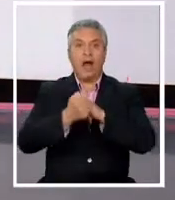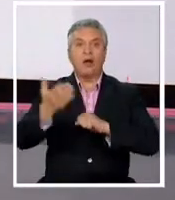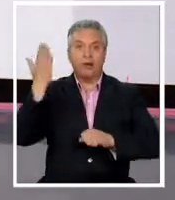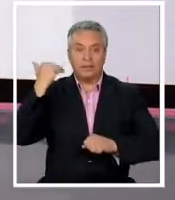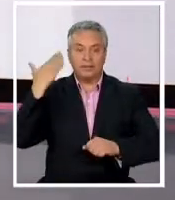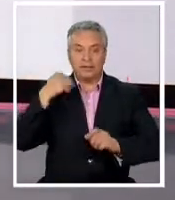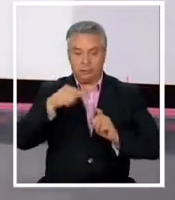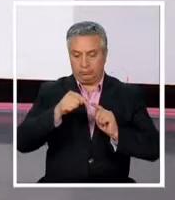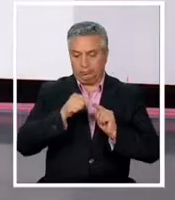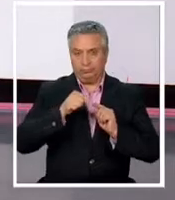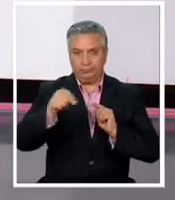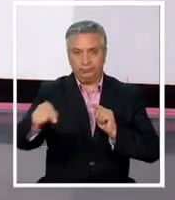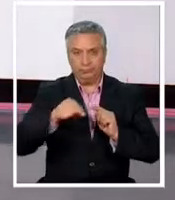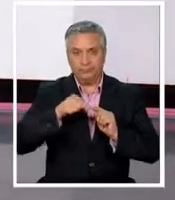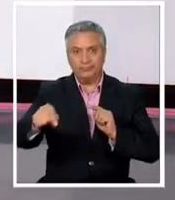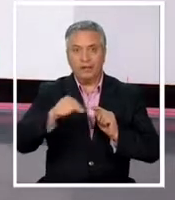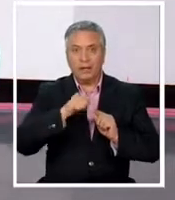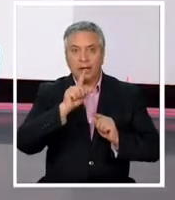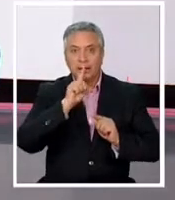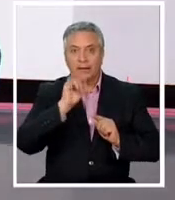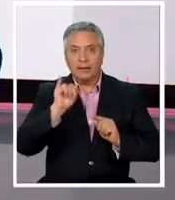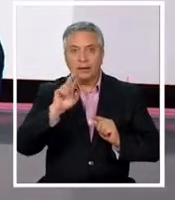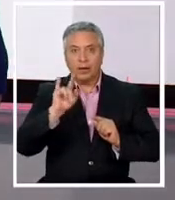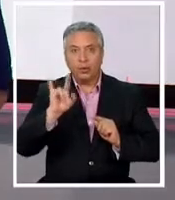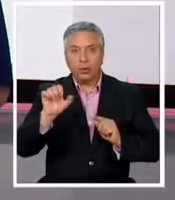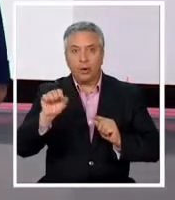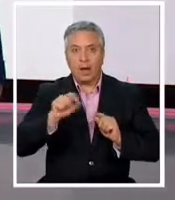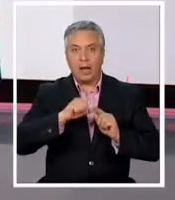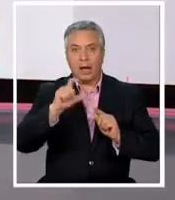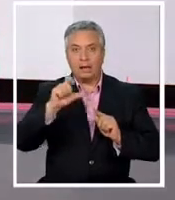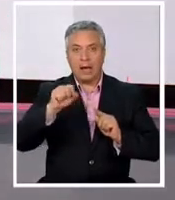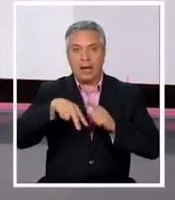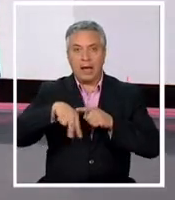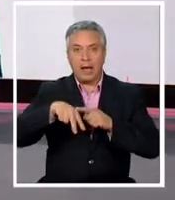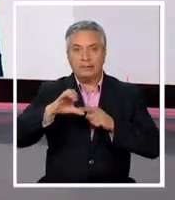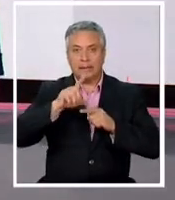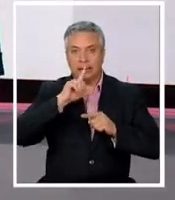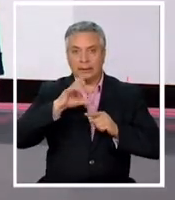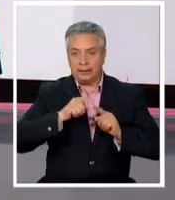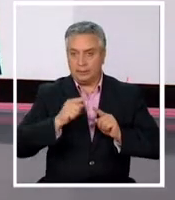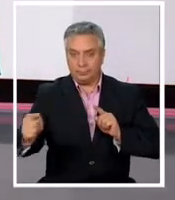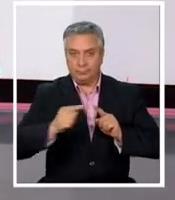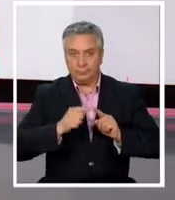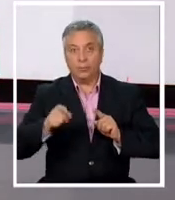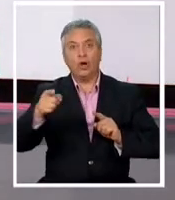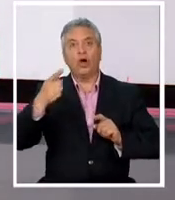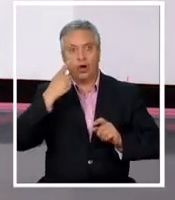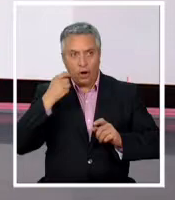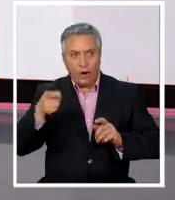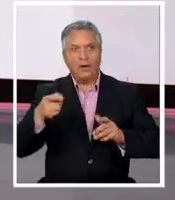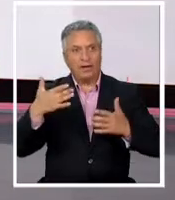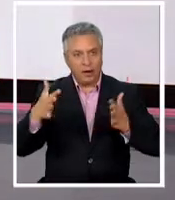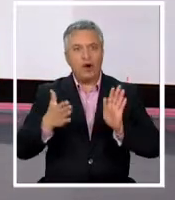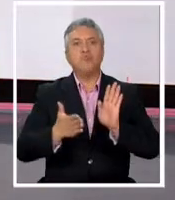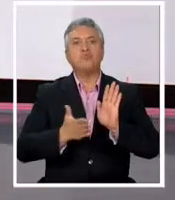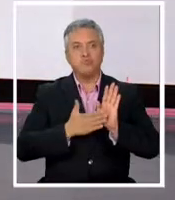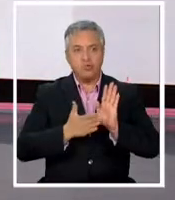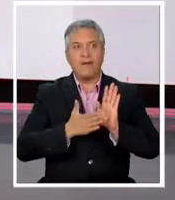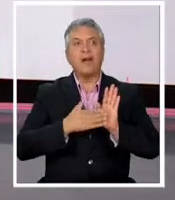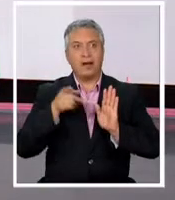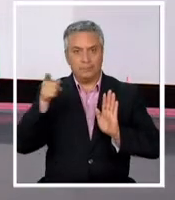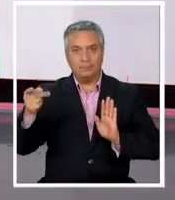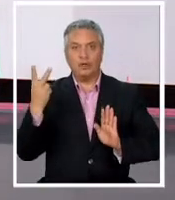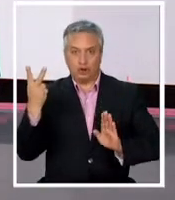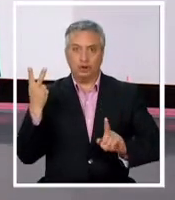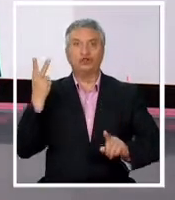ruta Tirúa-Cañete. Claro, la Fiscalía del Bío Bío tendría pruebas que son clave que demostrarían la participación de ambos uniformados en estos